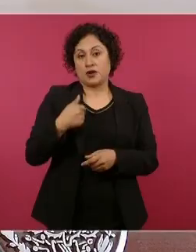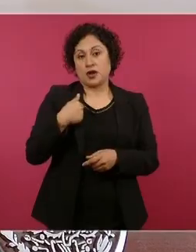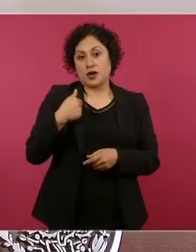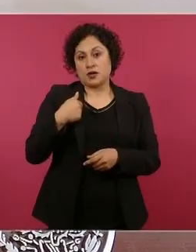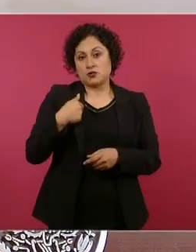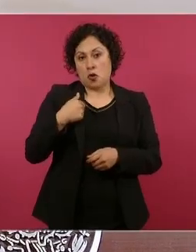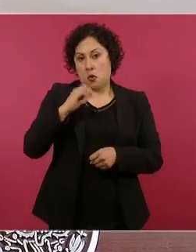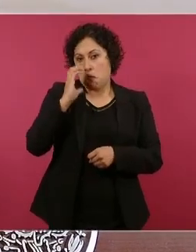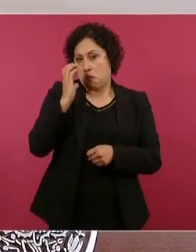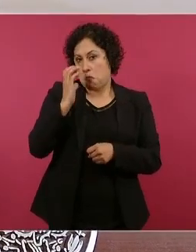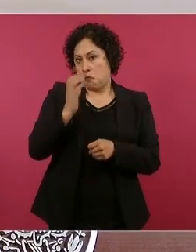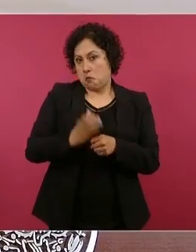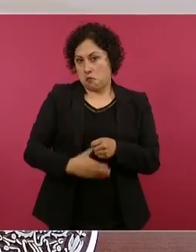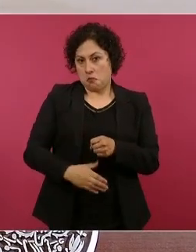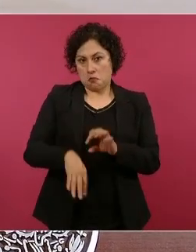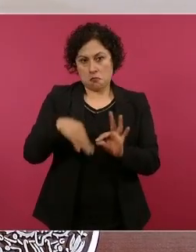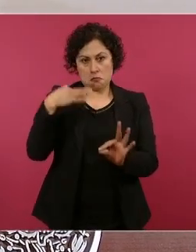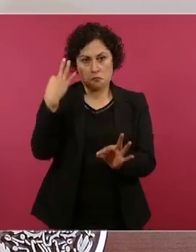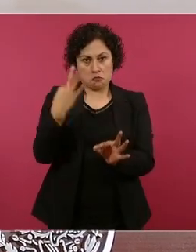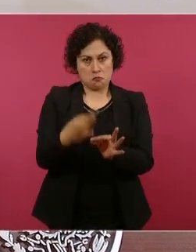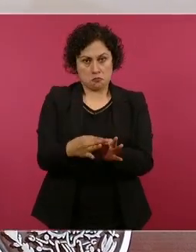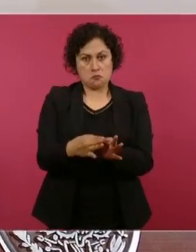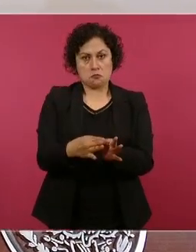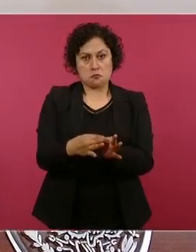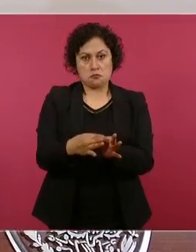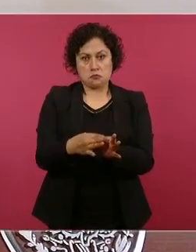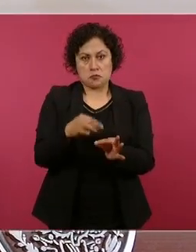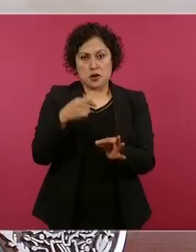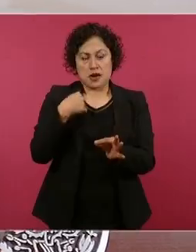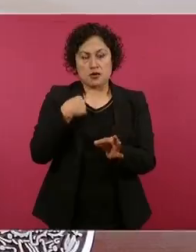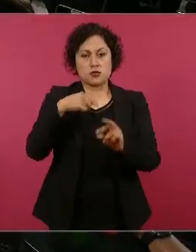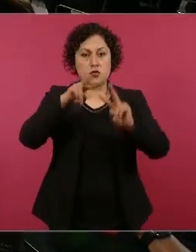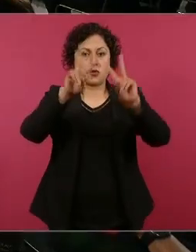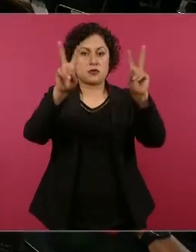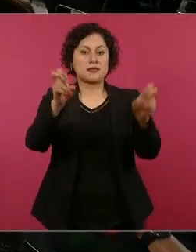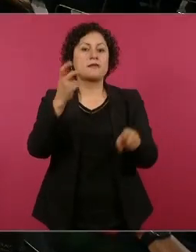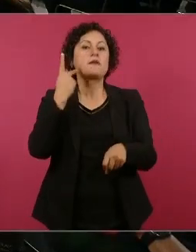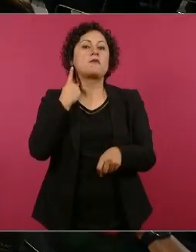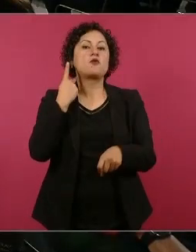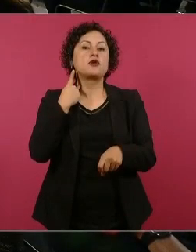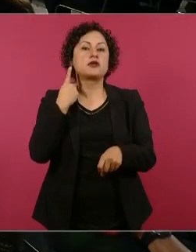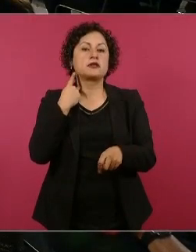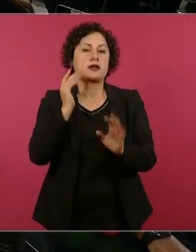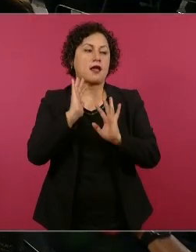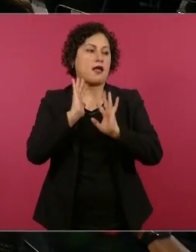de la política, que me jubile.